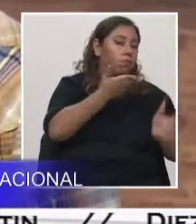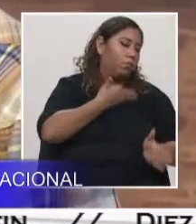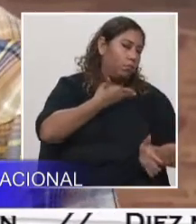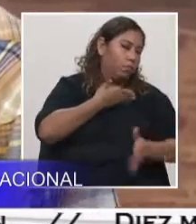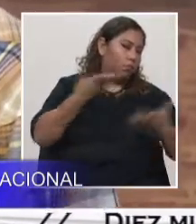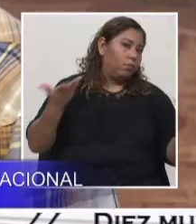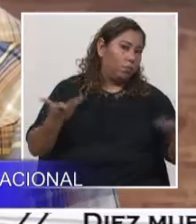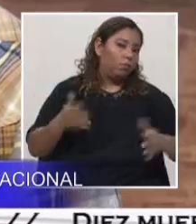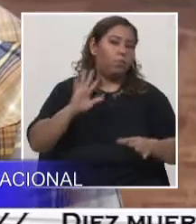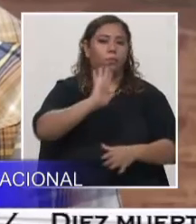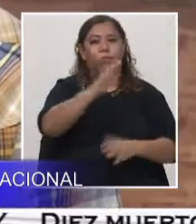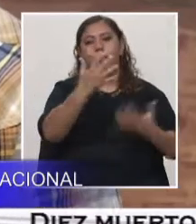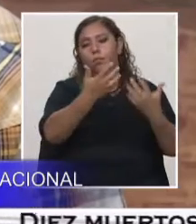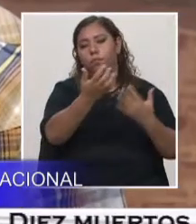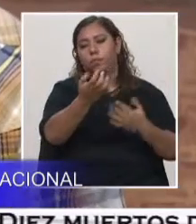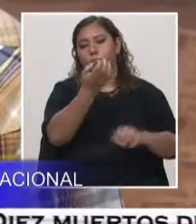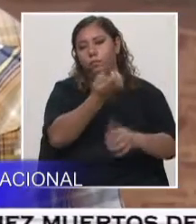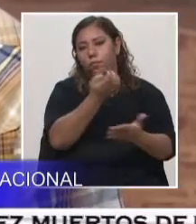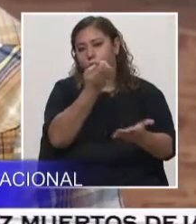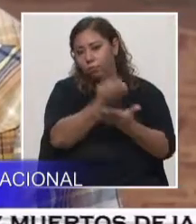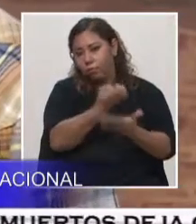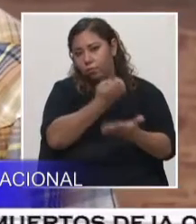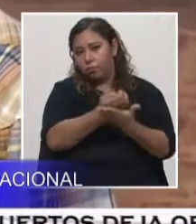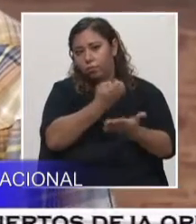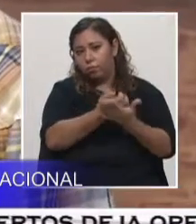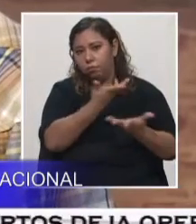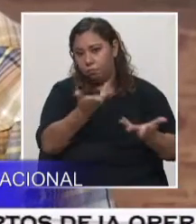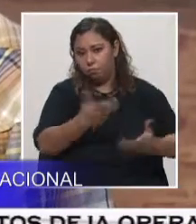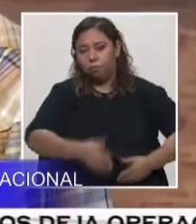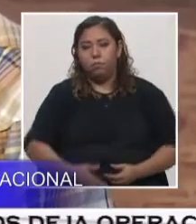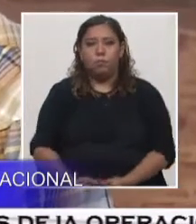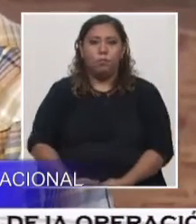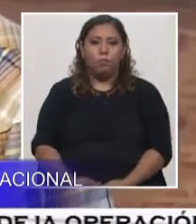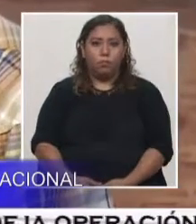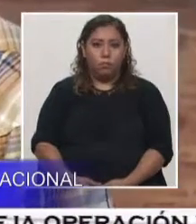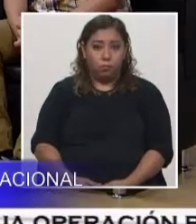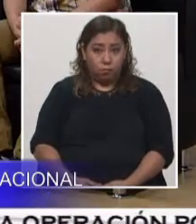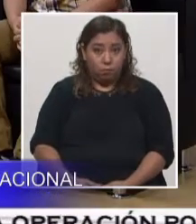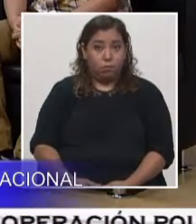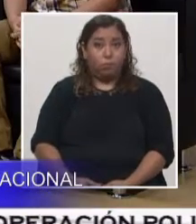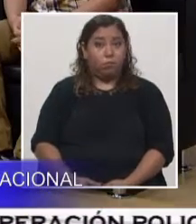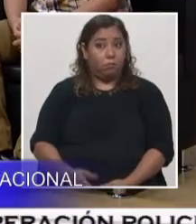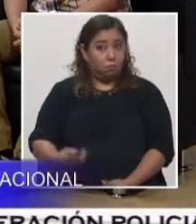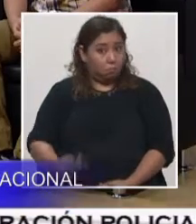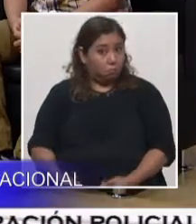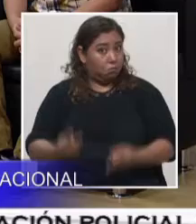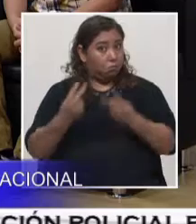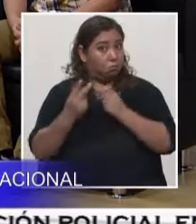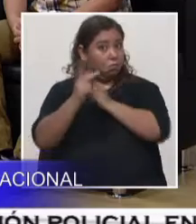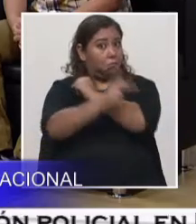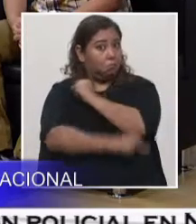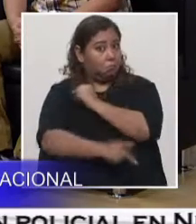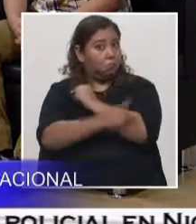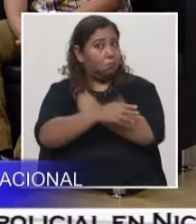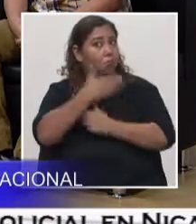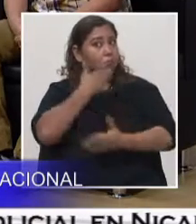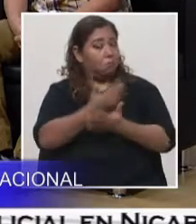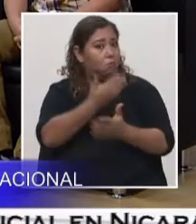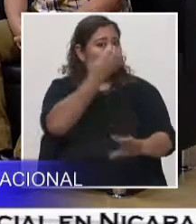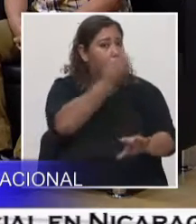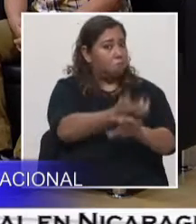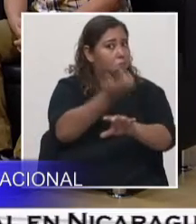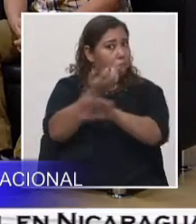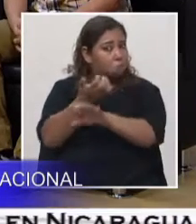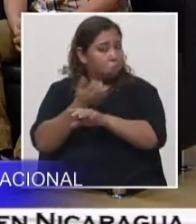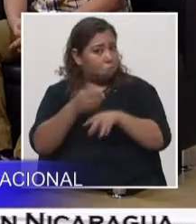desarrollar la economía local. Vivimos en un país rico de minería, doctor. Así es, vivimos en un país rico de minería.